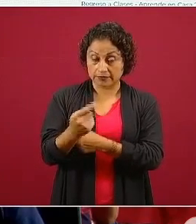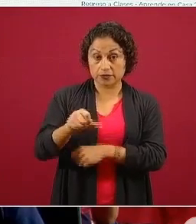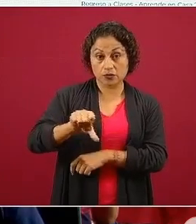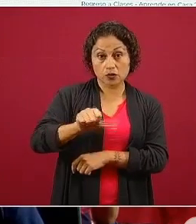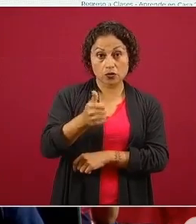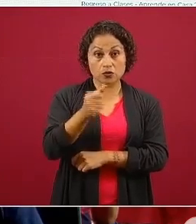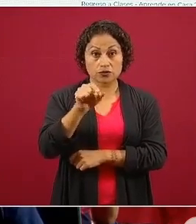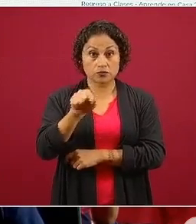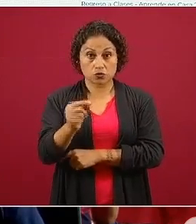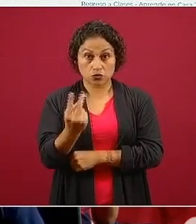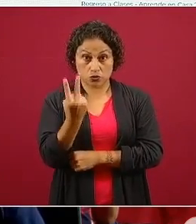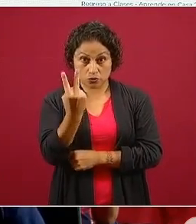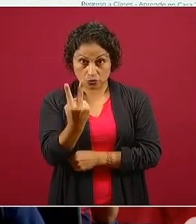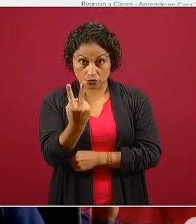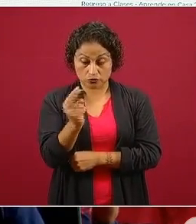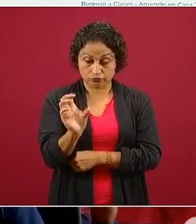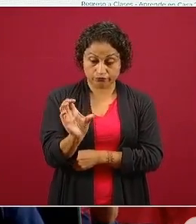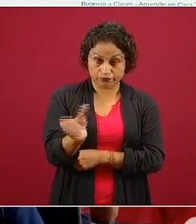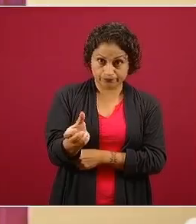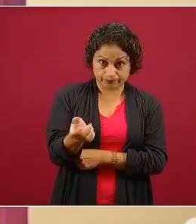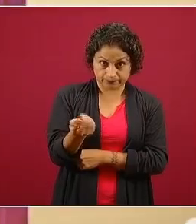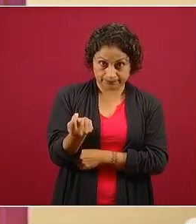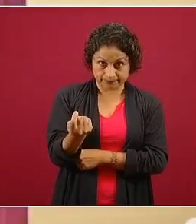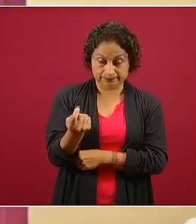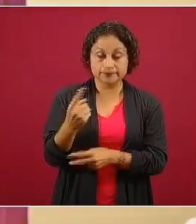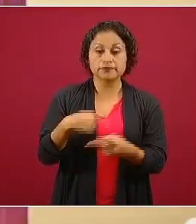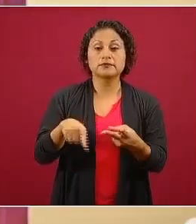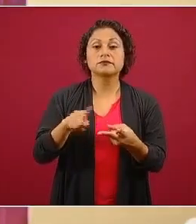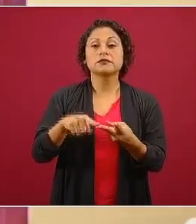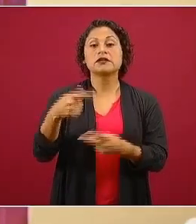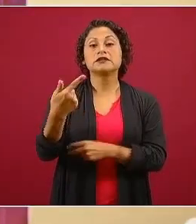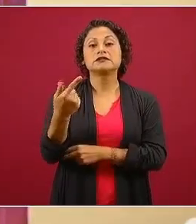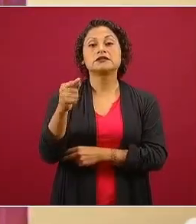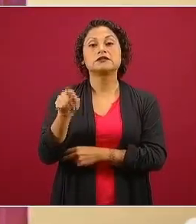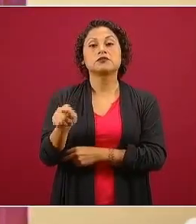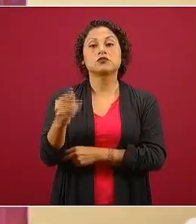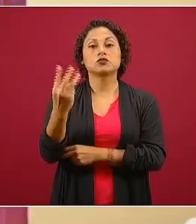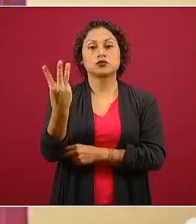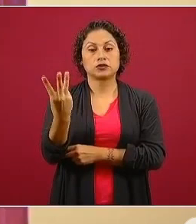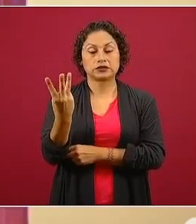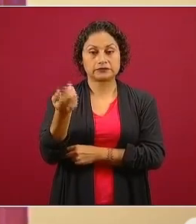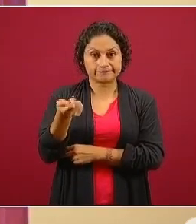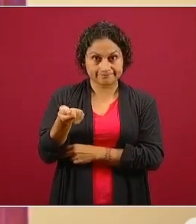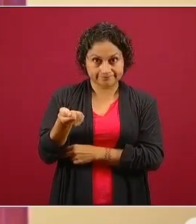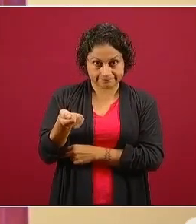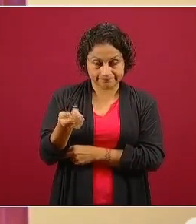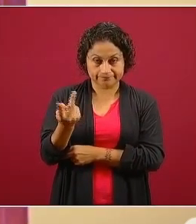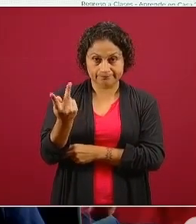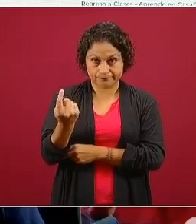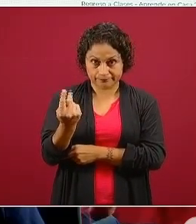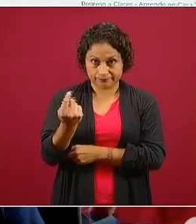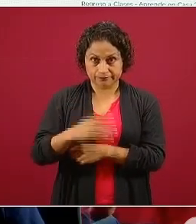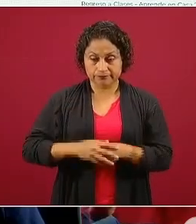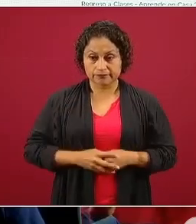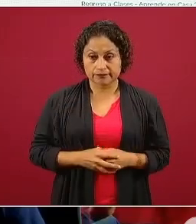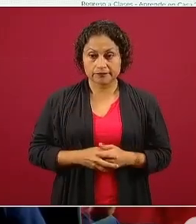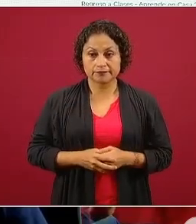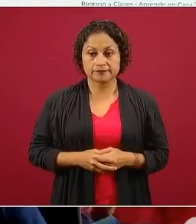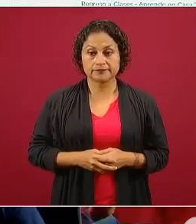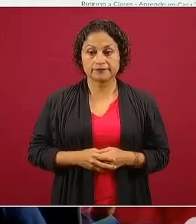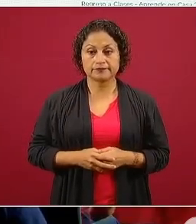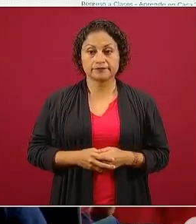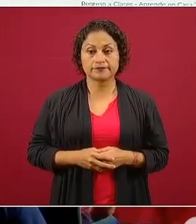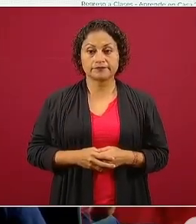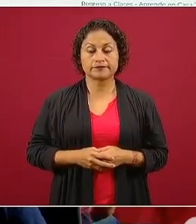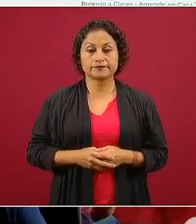y el 7.3. Y lo que aquí sucede en el canal,